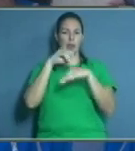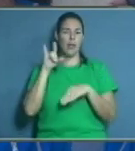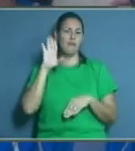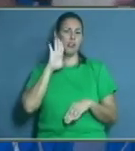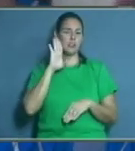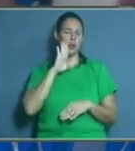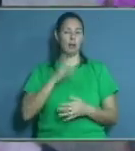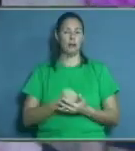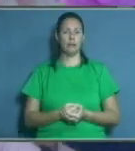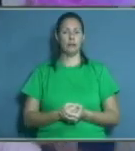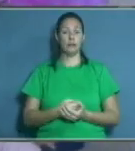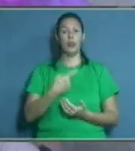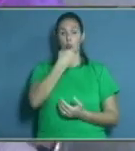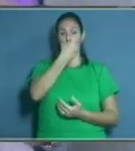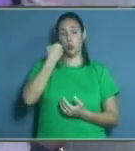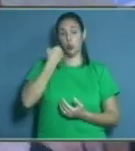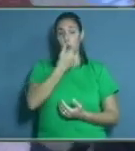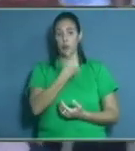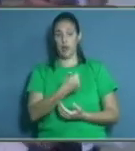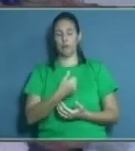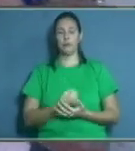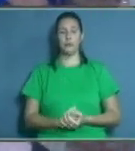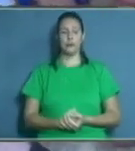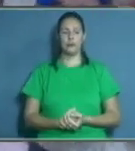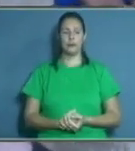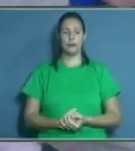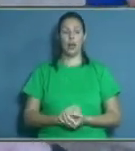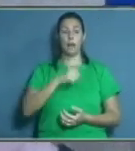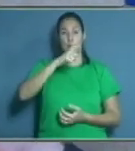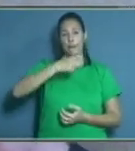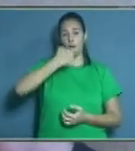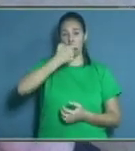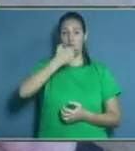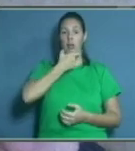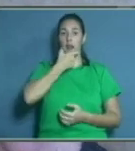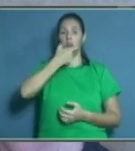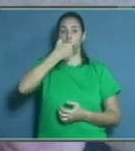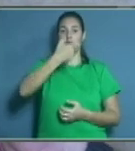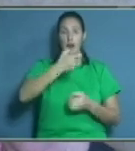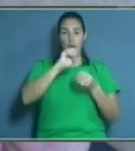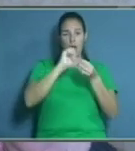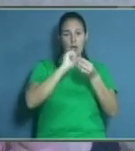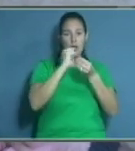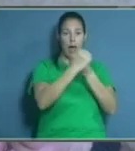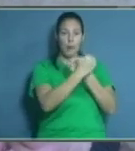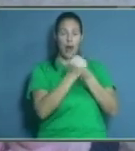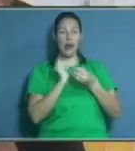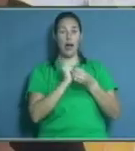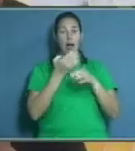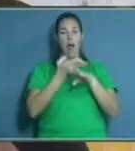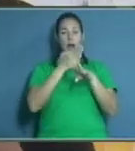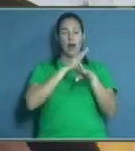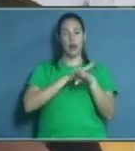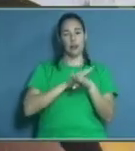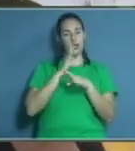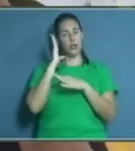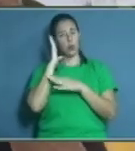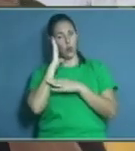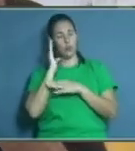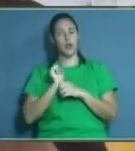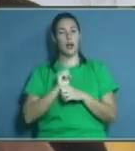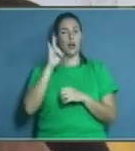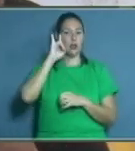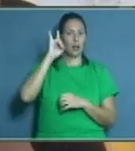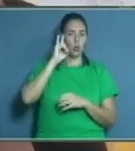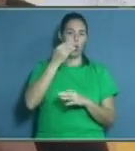un buen aseo. Hay que lavarla, hay que quitársela, desayuno, almuerzo, antes de acostarse. Tengo como un des